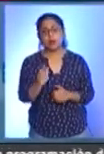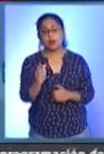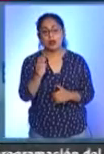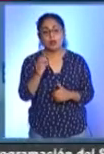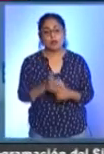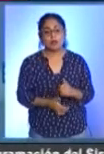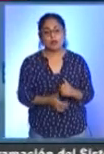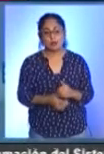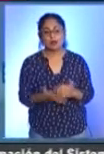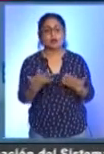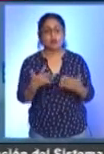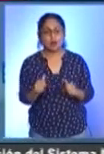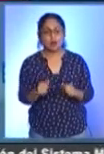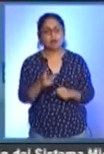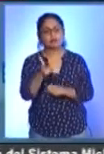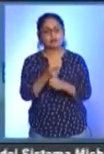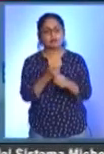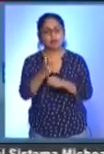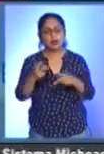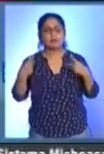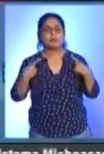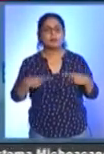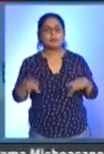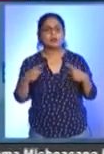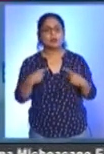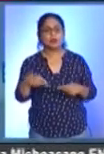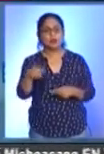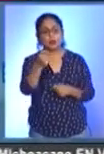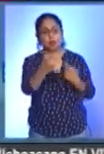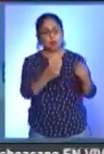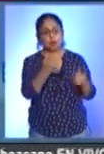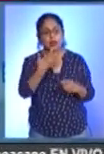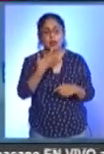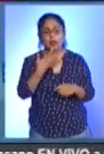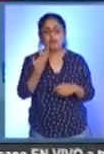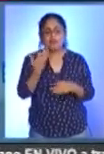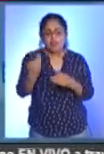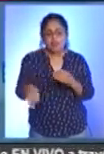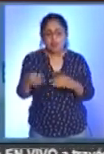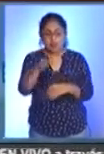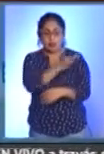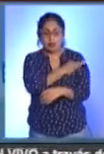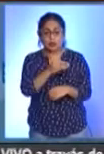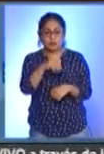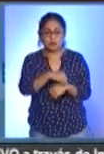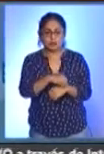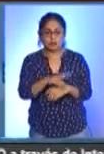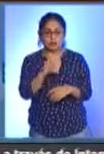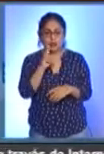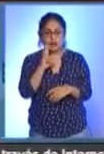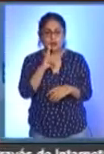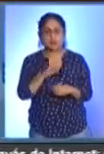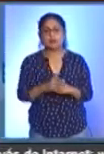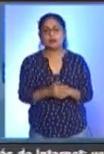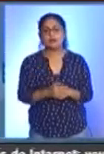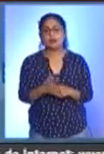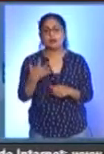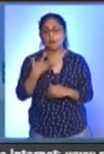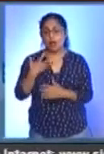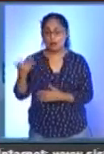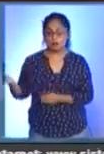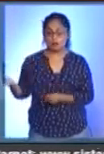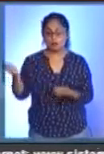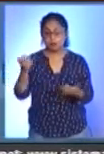estaremos convocando a las personas que por alguna razón tienen un rezago en su esquema de vacunación. Se tiene previsto que una vez que arribe el